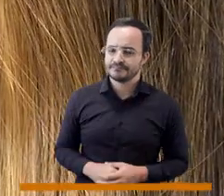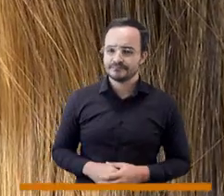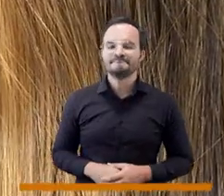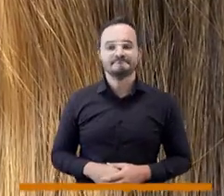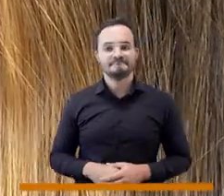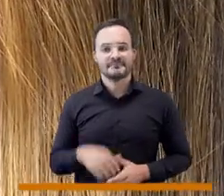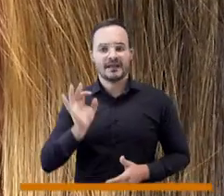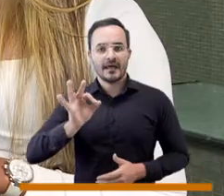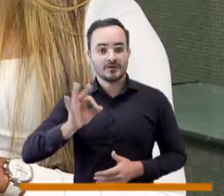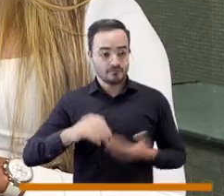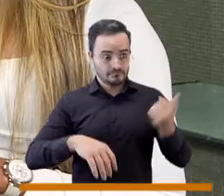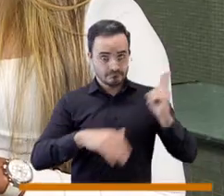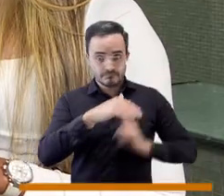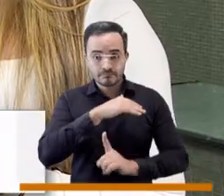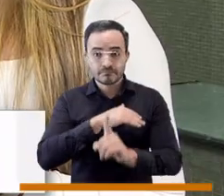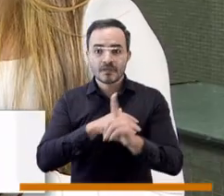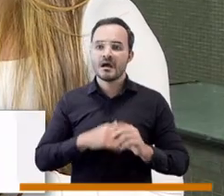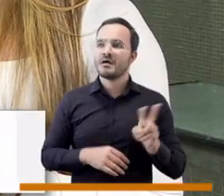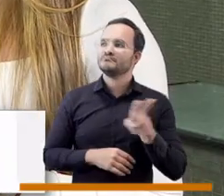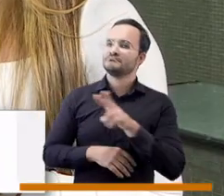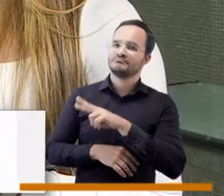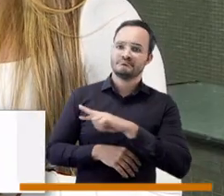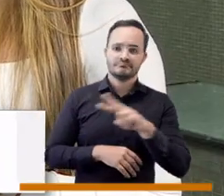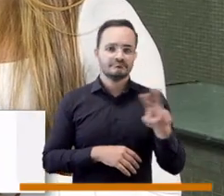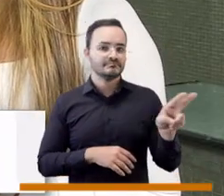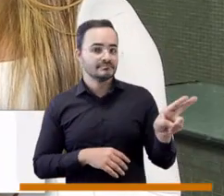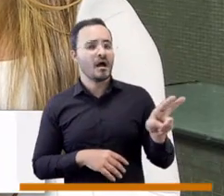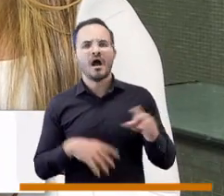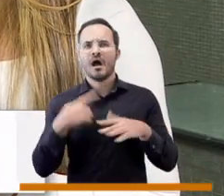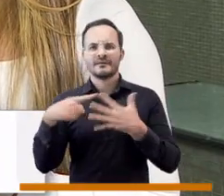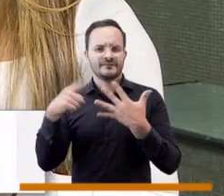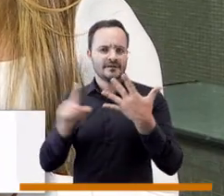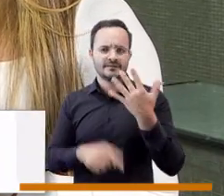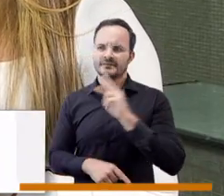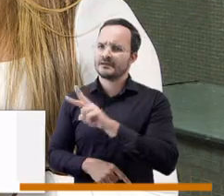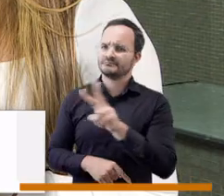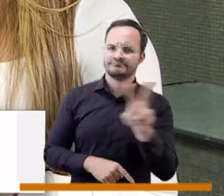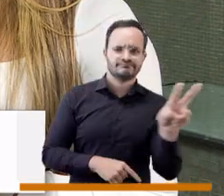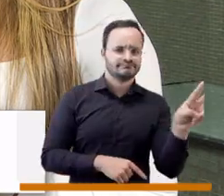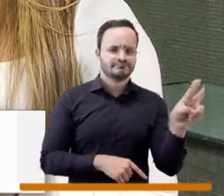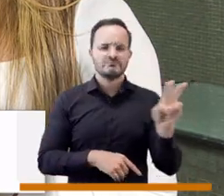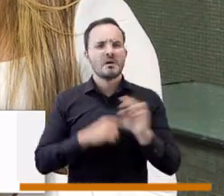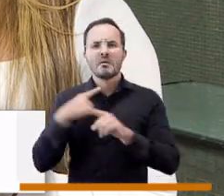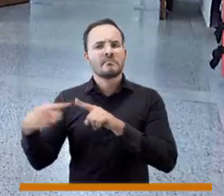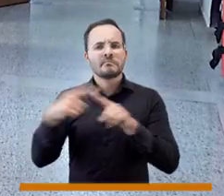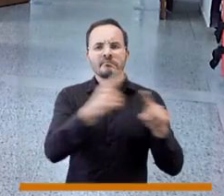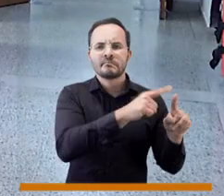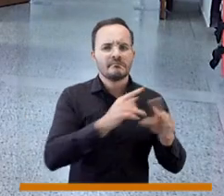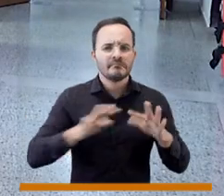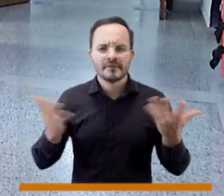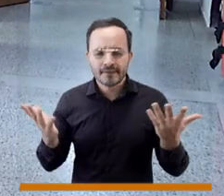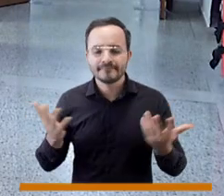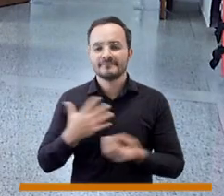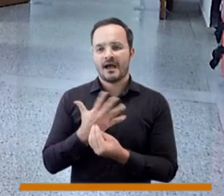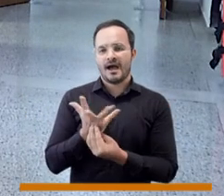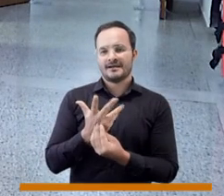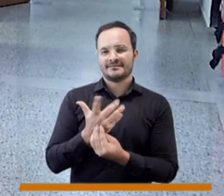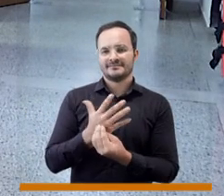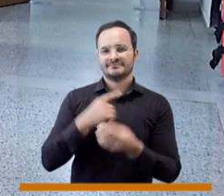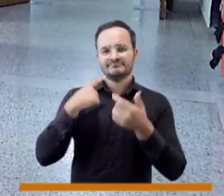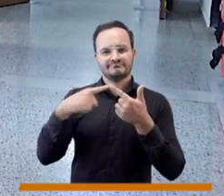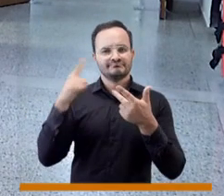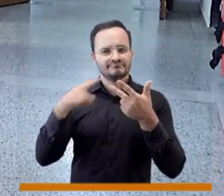el paseante al ingresar al recinto va a poder contemplar, a medida que va ingresando, a poder ir contemplando una serie de obras que